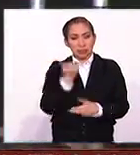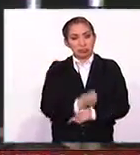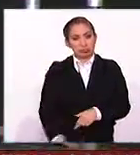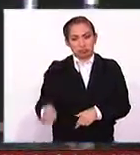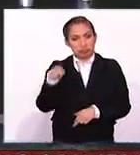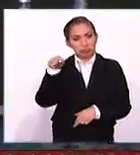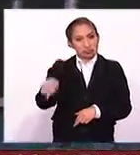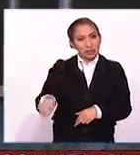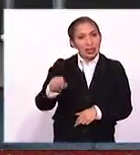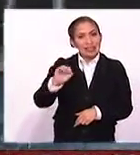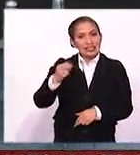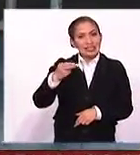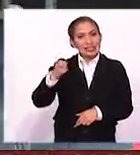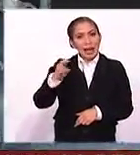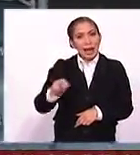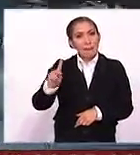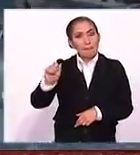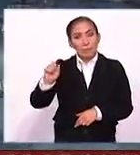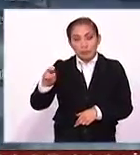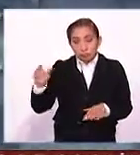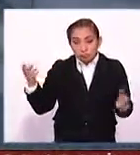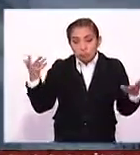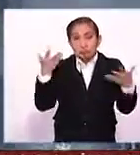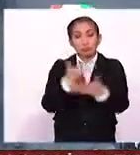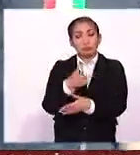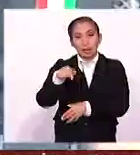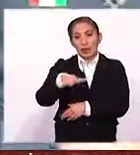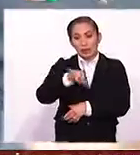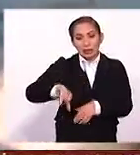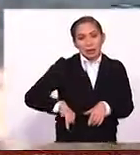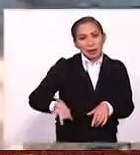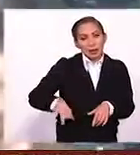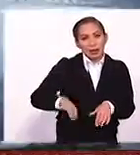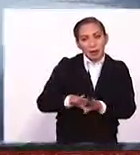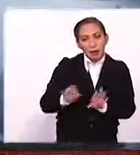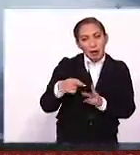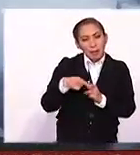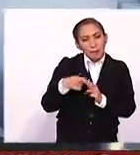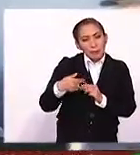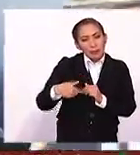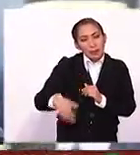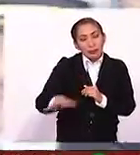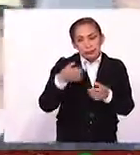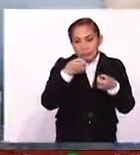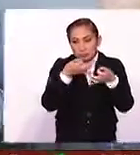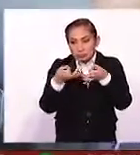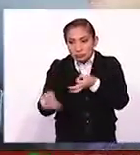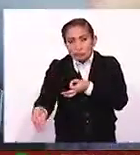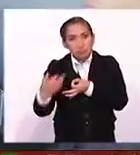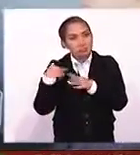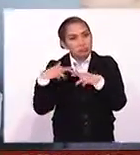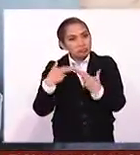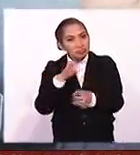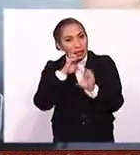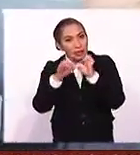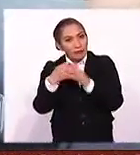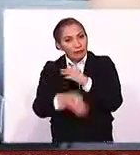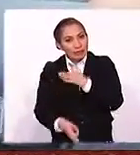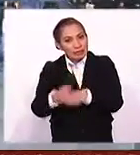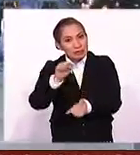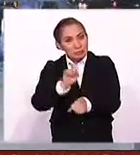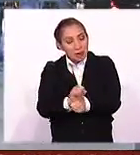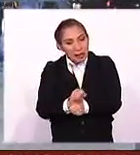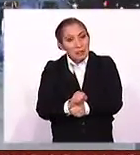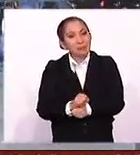como Sean Penn, y después de ese interés, esa conmoción inicial que despertó la publicación de esa entrevista el fin de semana,